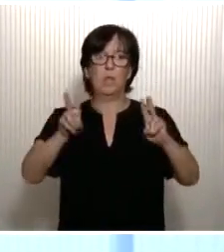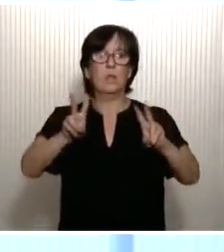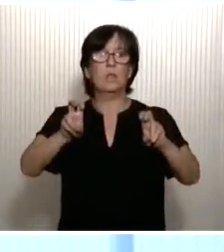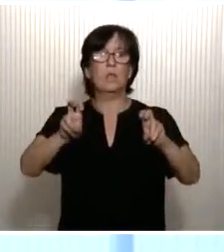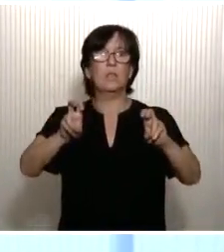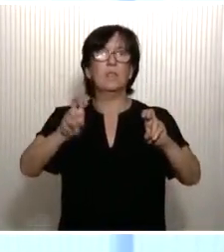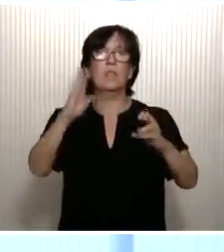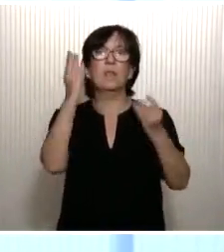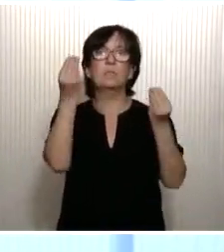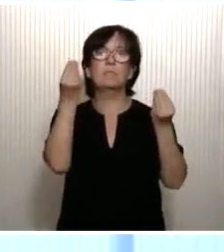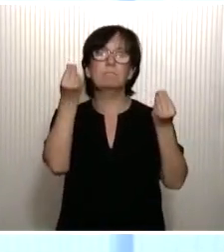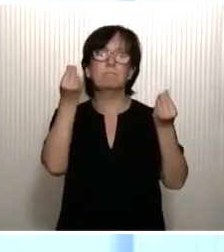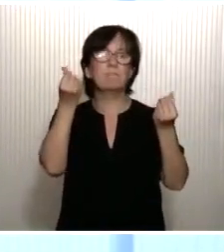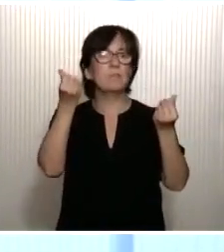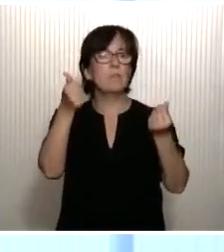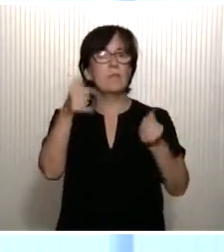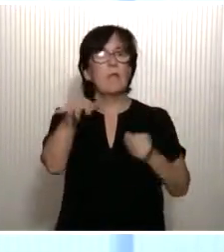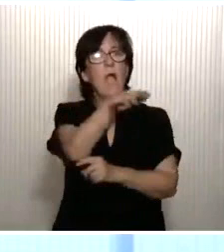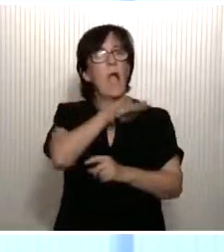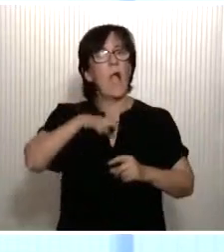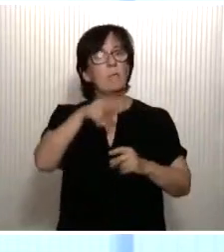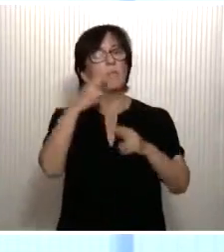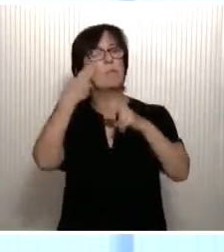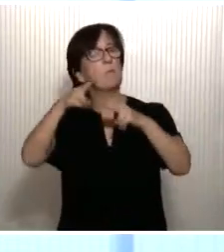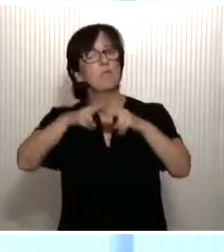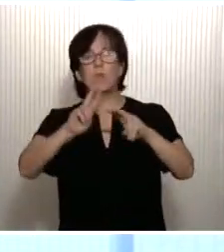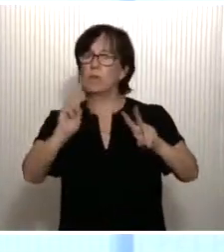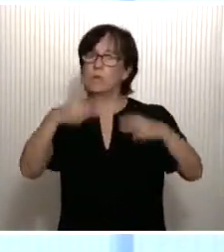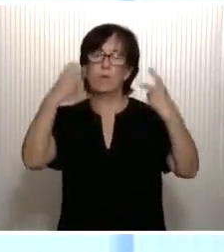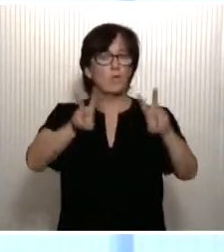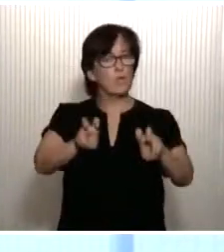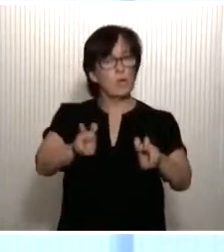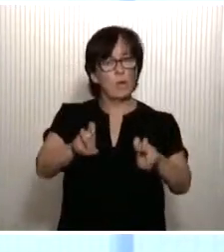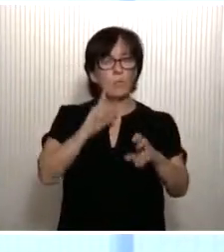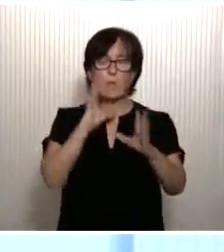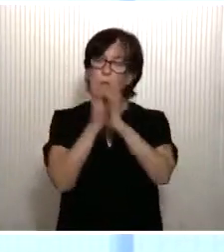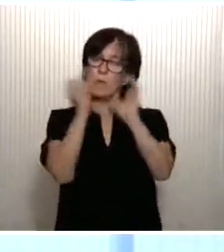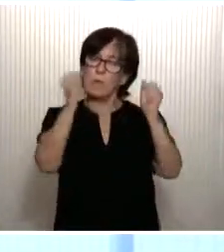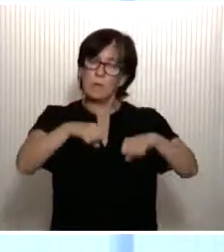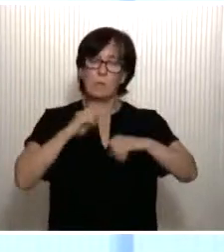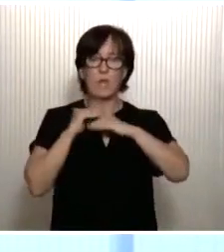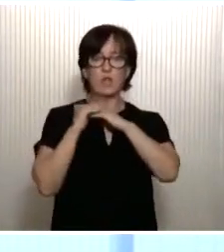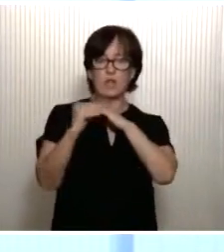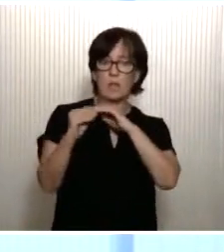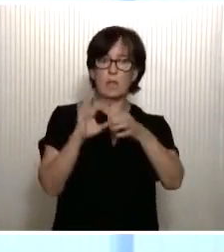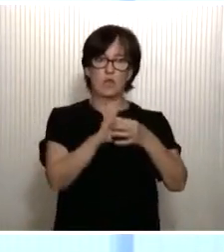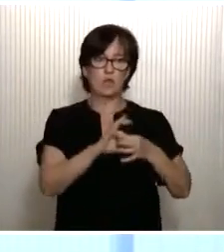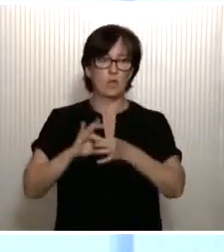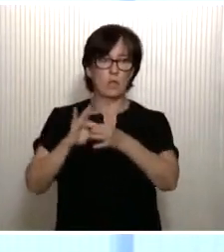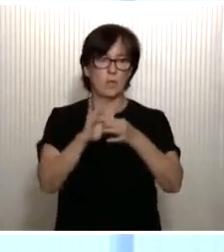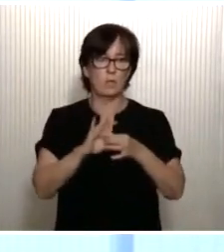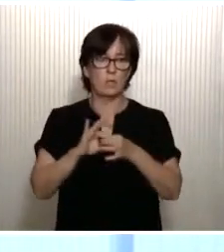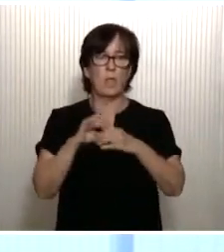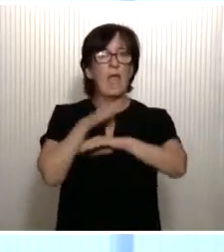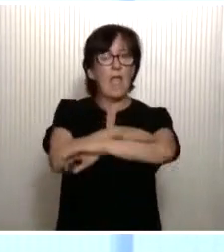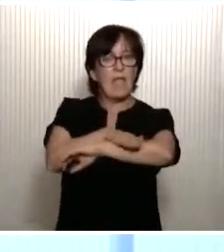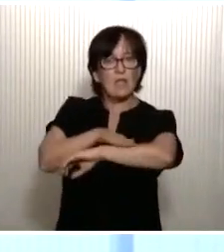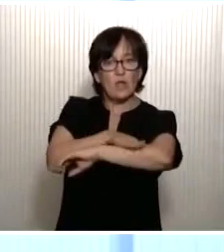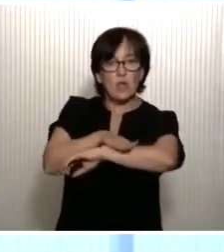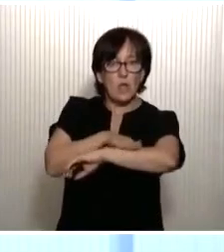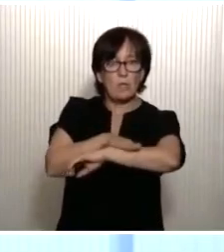clima político. Necesitamos un nuevo clima político. Un clima político marcado por la estabilidad y por la unidad. El gobierno,